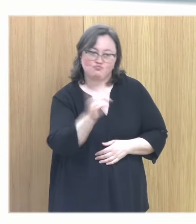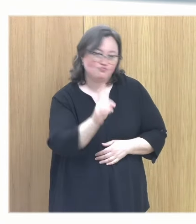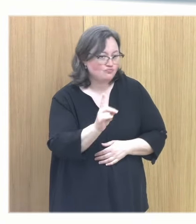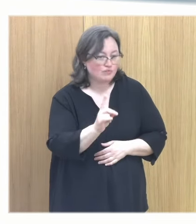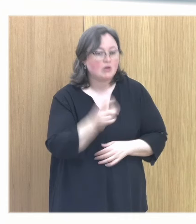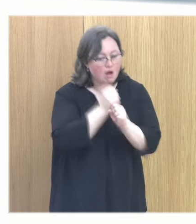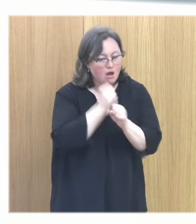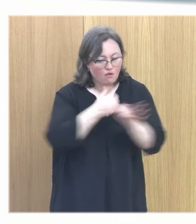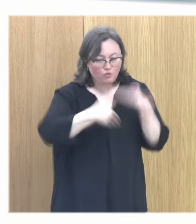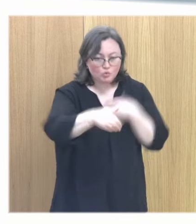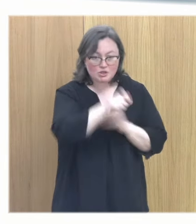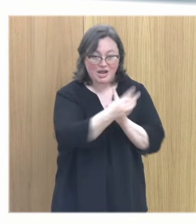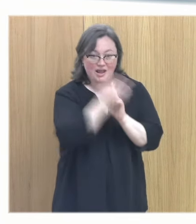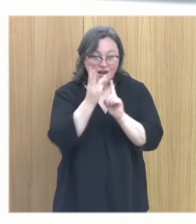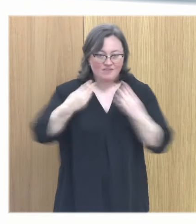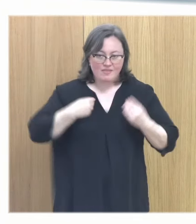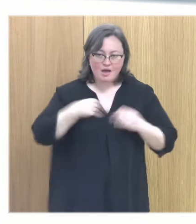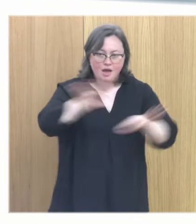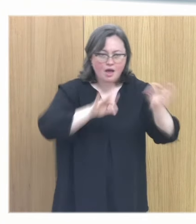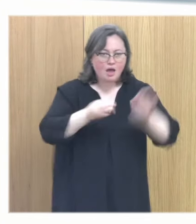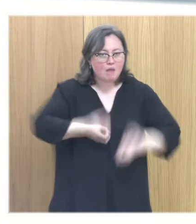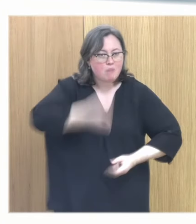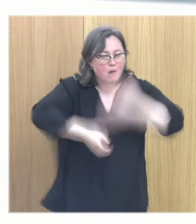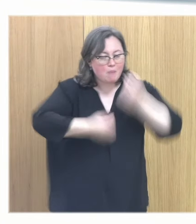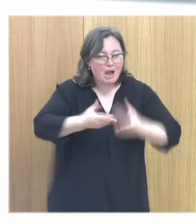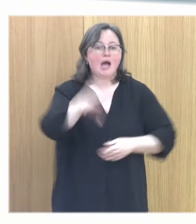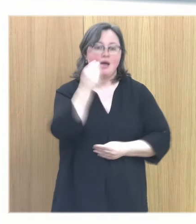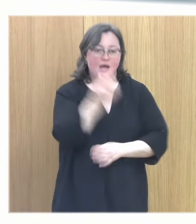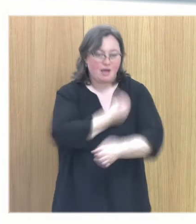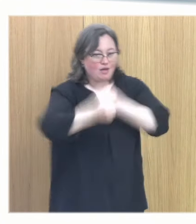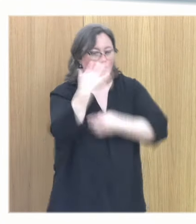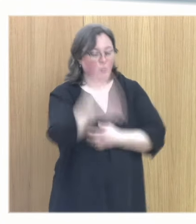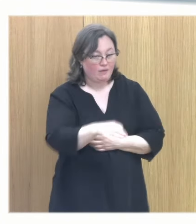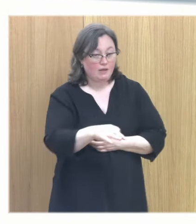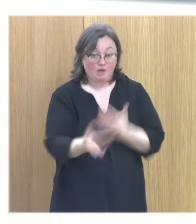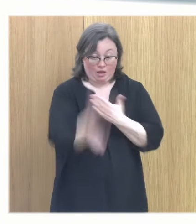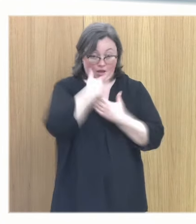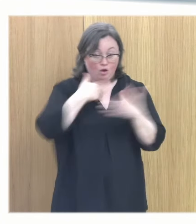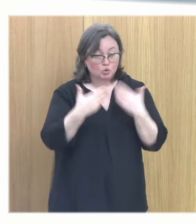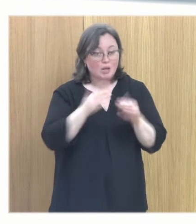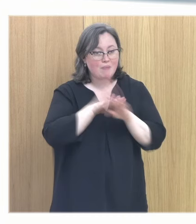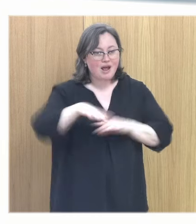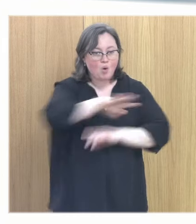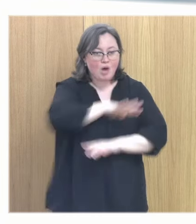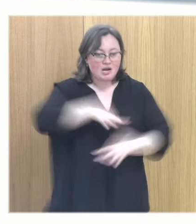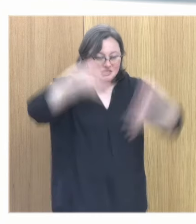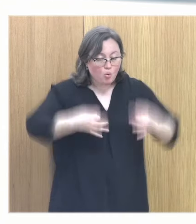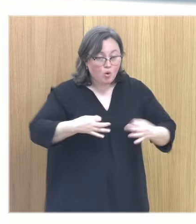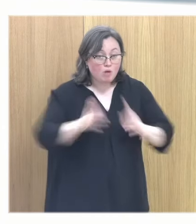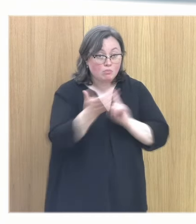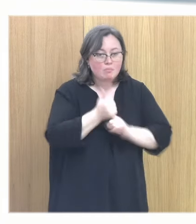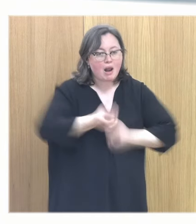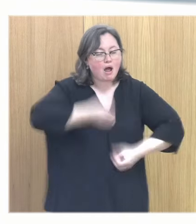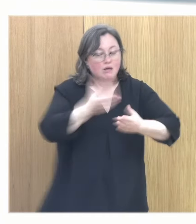sea yo trabajo para que busquen gente en su vida que les entienda no tienen que venir a consultar para encontrar un lugar de seguridad en el que